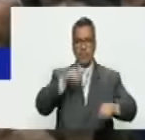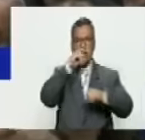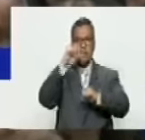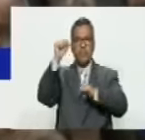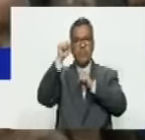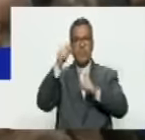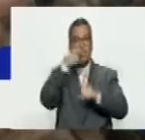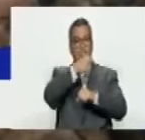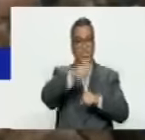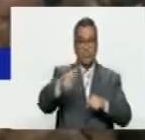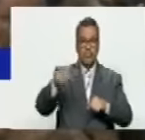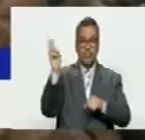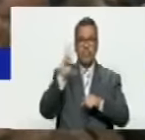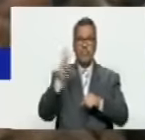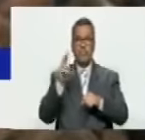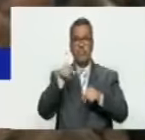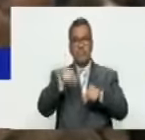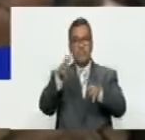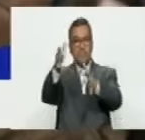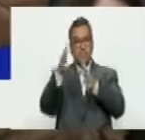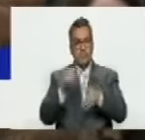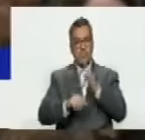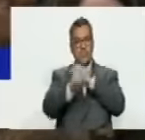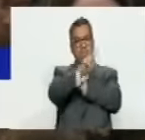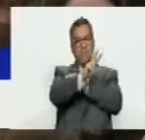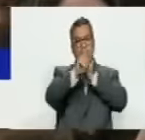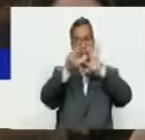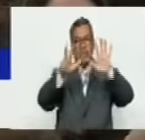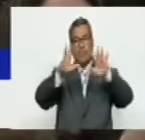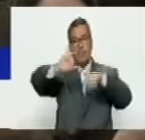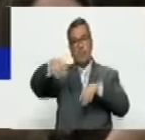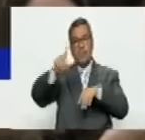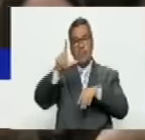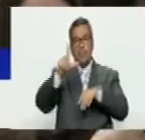y al pueblo de Venezuela por la victoria del 28 de julio.